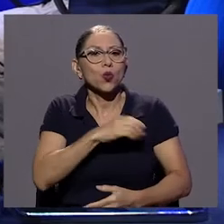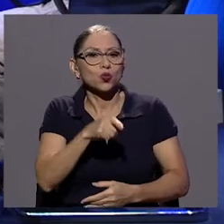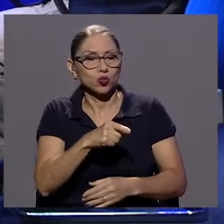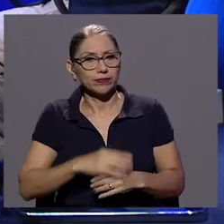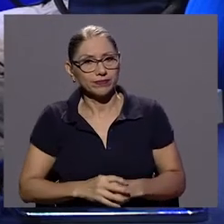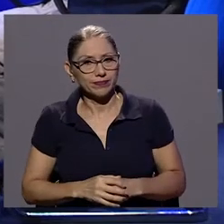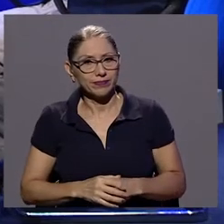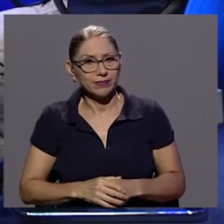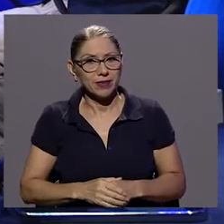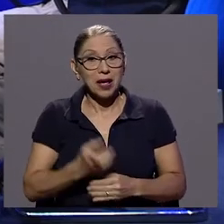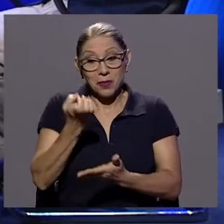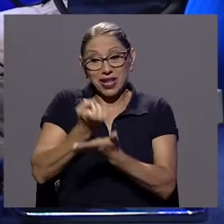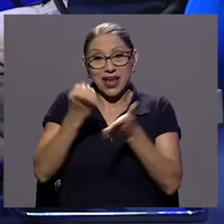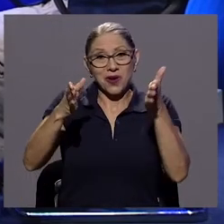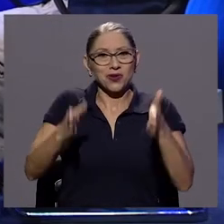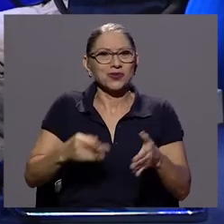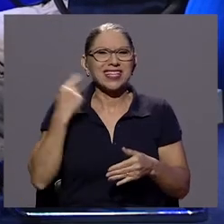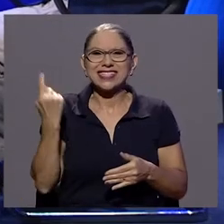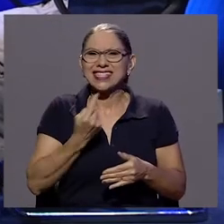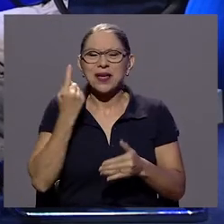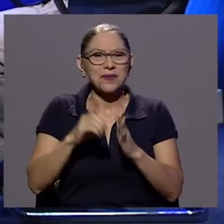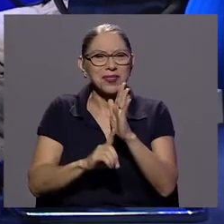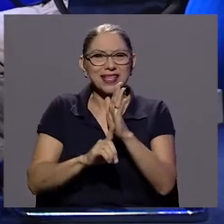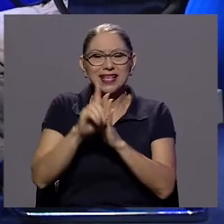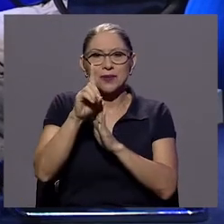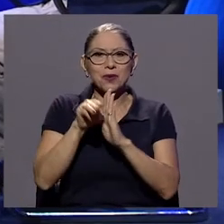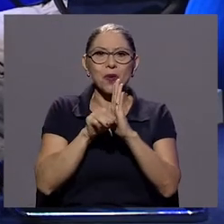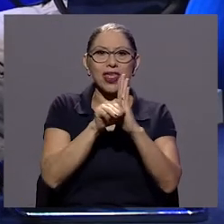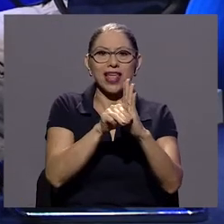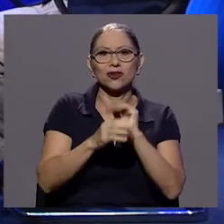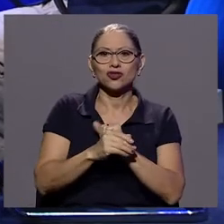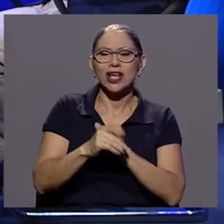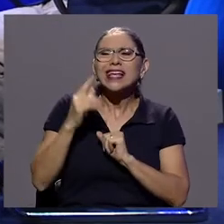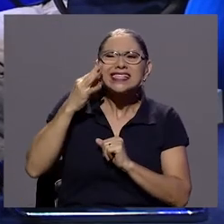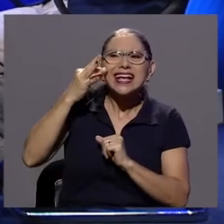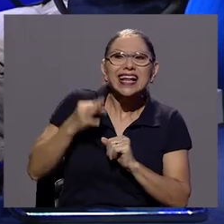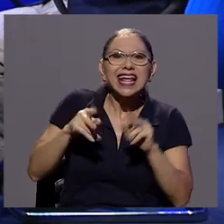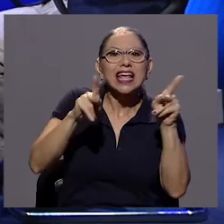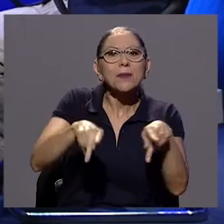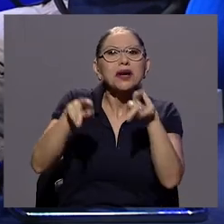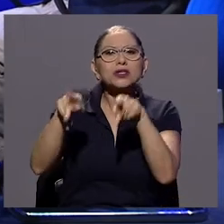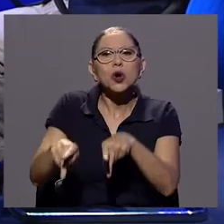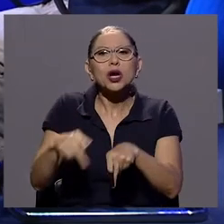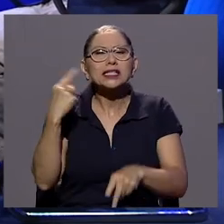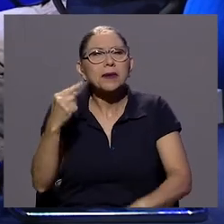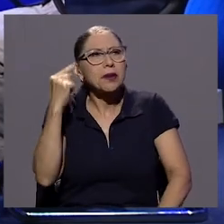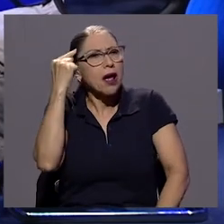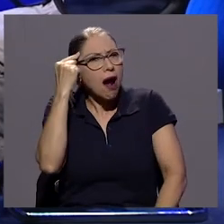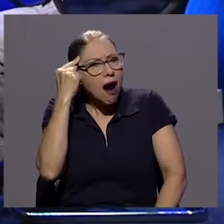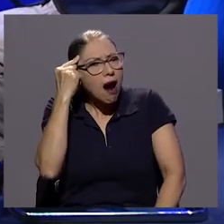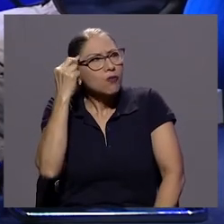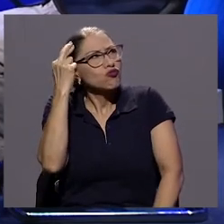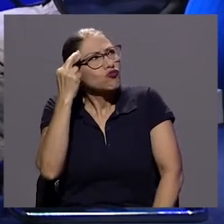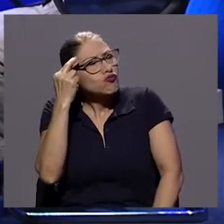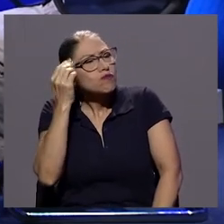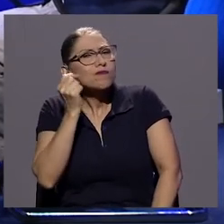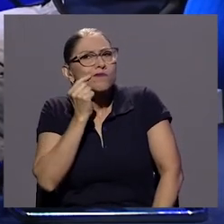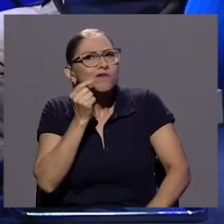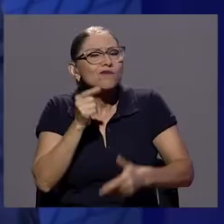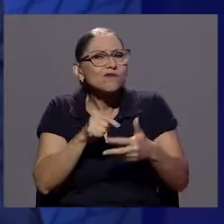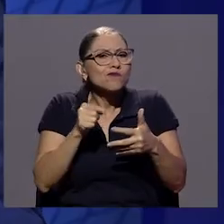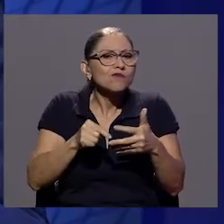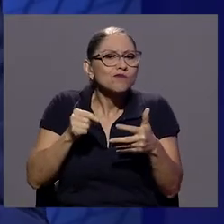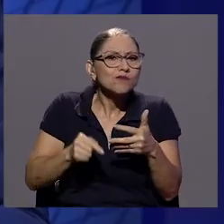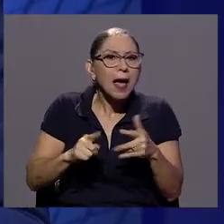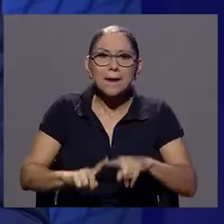comportamiento. Porque los economistas somos muy dados a desarrollar modelos que presumen que las personas son muy racionales, muy consecuentes